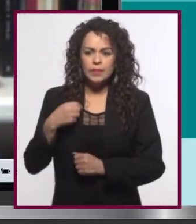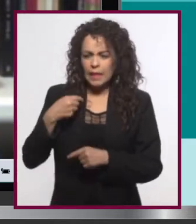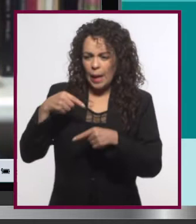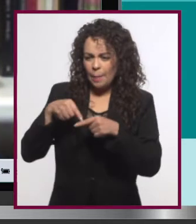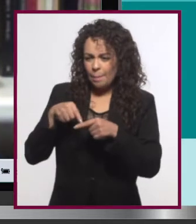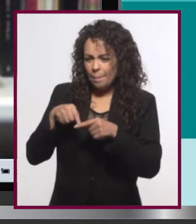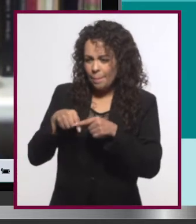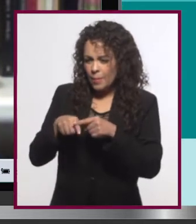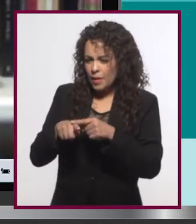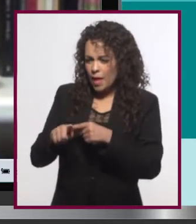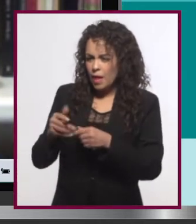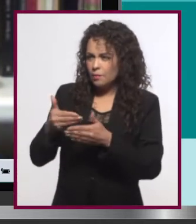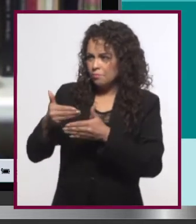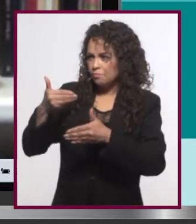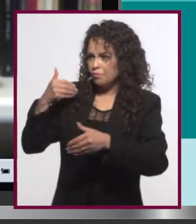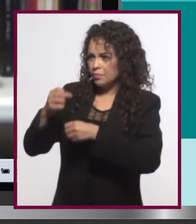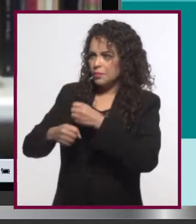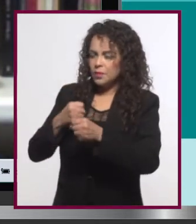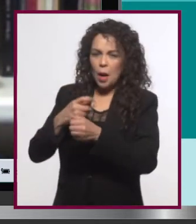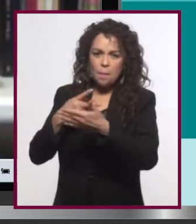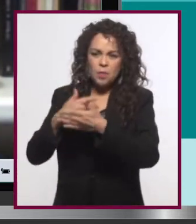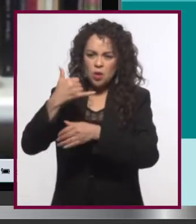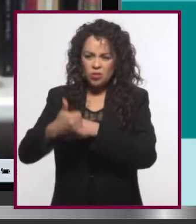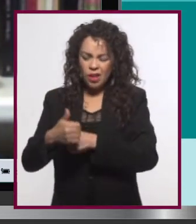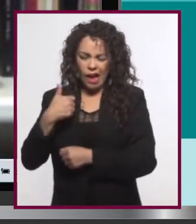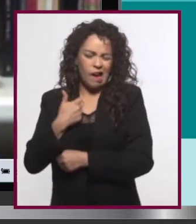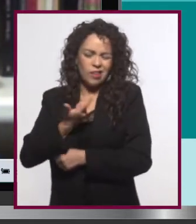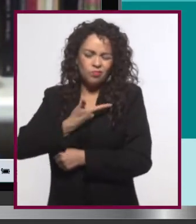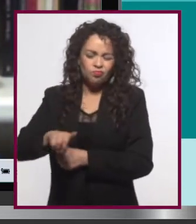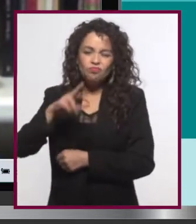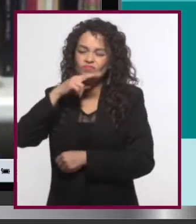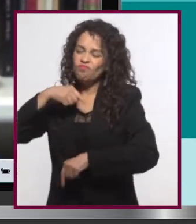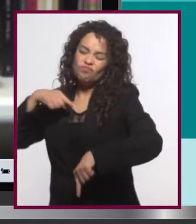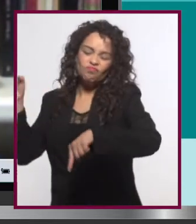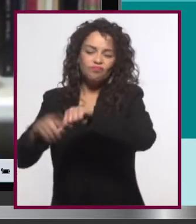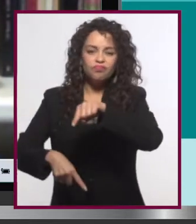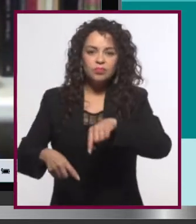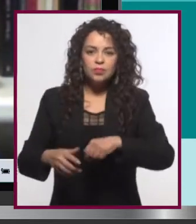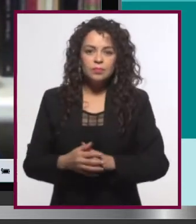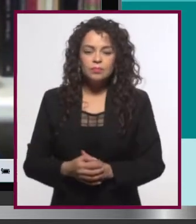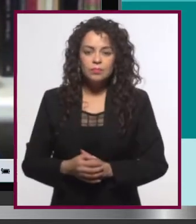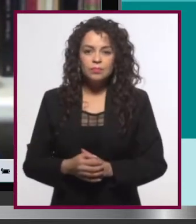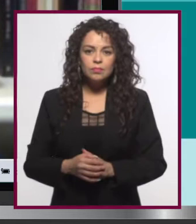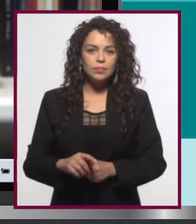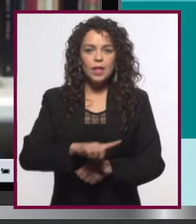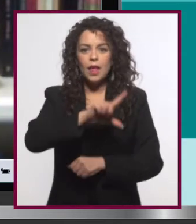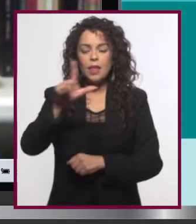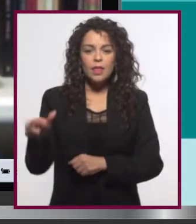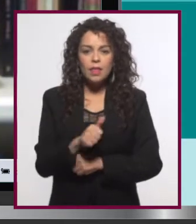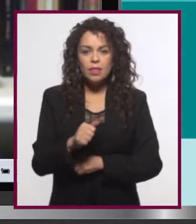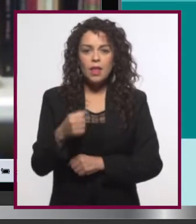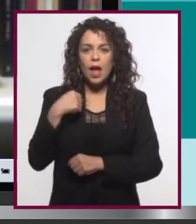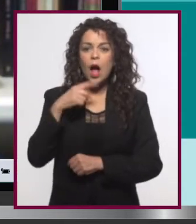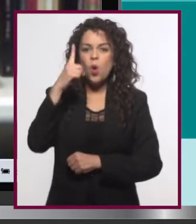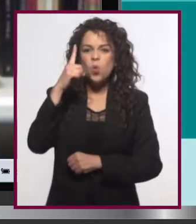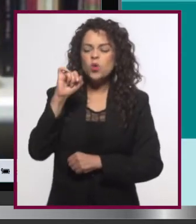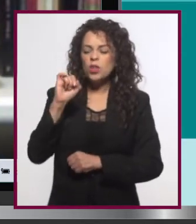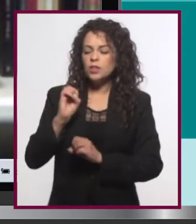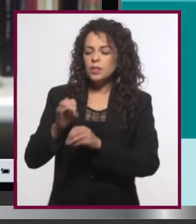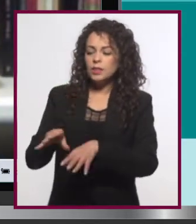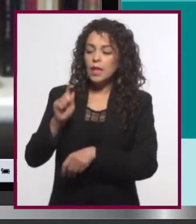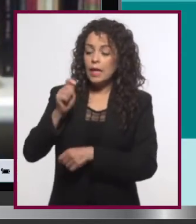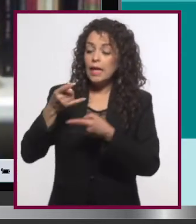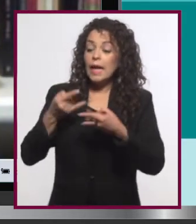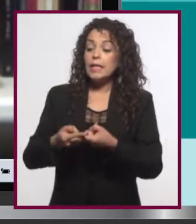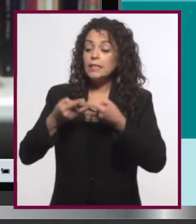en falso durante algunos años, proyectos que al final no me gustaron, que los saqué. Y luego me quedé con un sitio que se